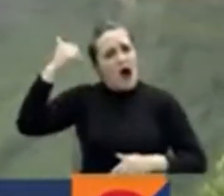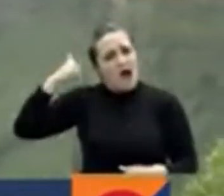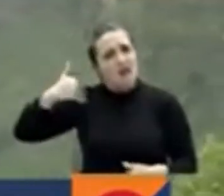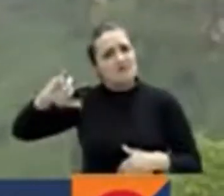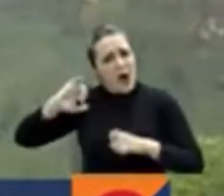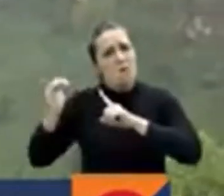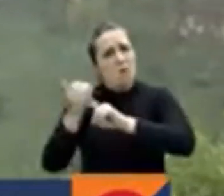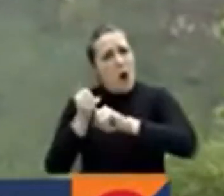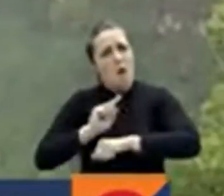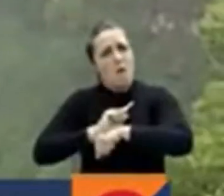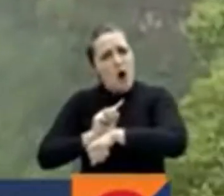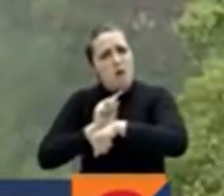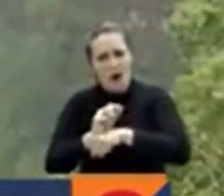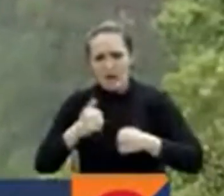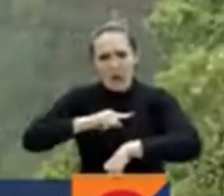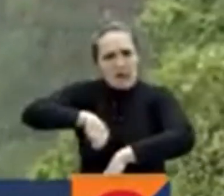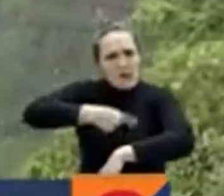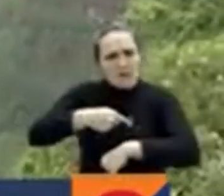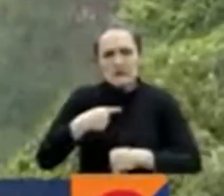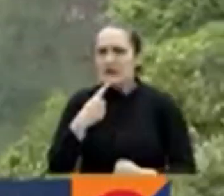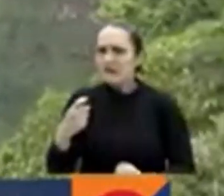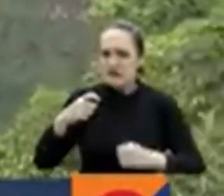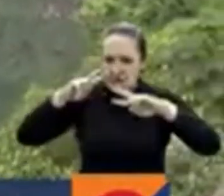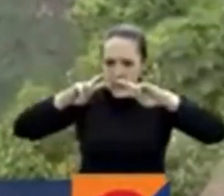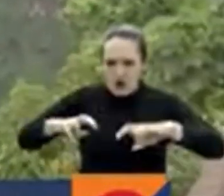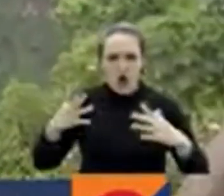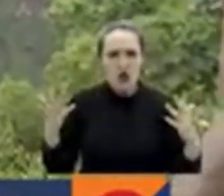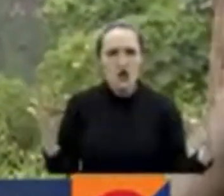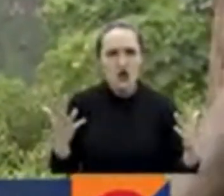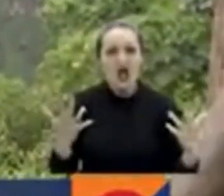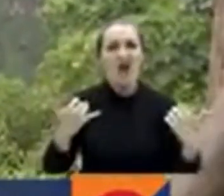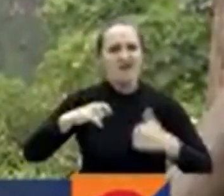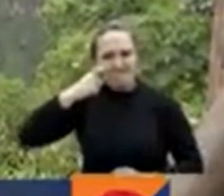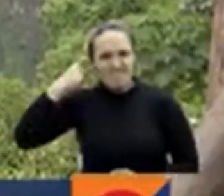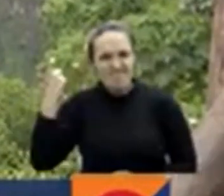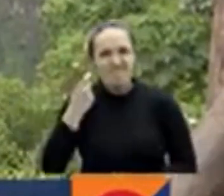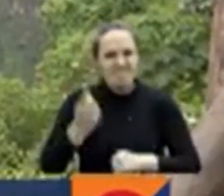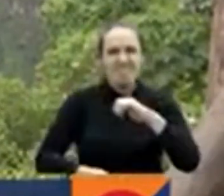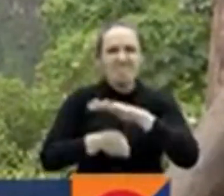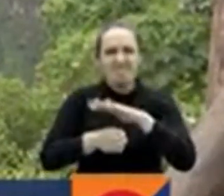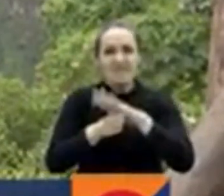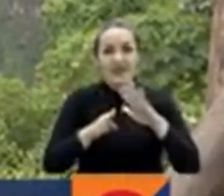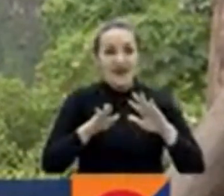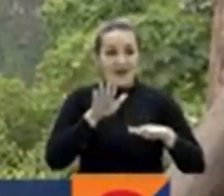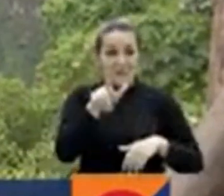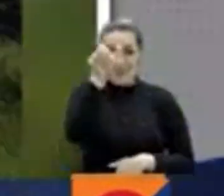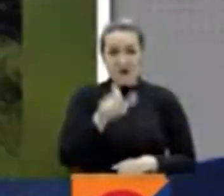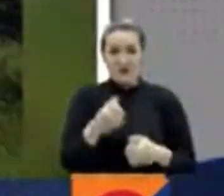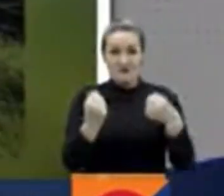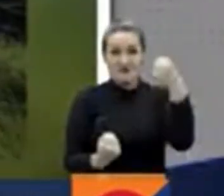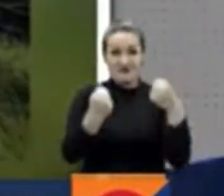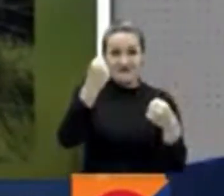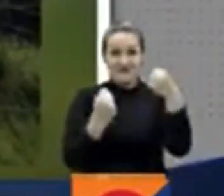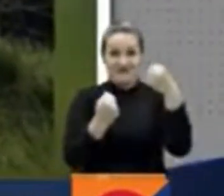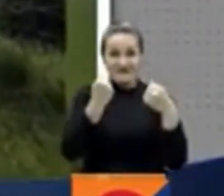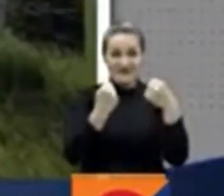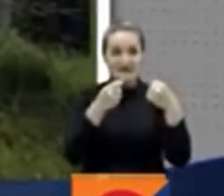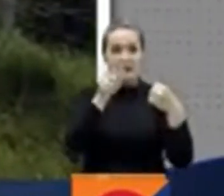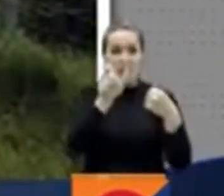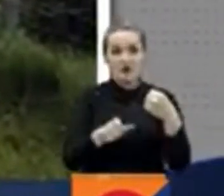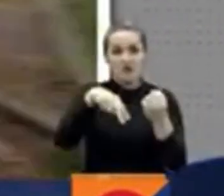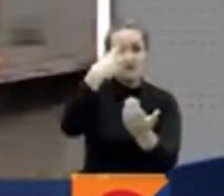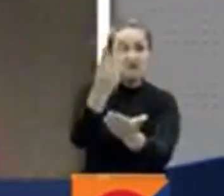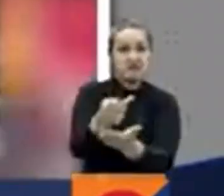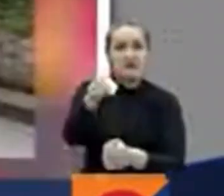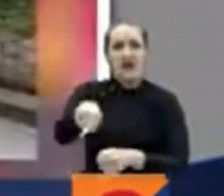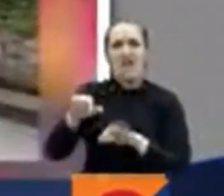habrían obtenido algunos resultados. Por el momento las labores de búsqueda continúan y la familia del conductor recibe asesoría psicológica para